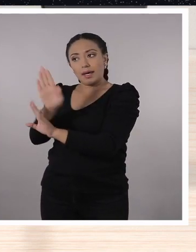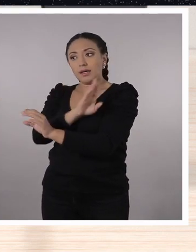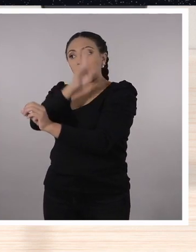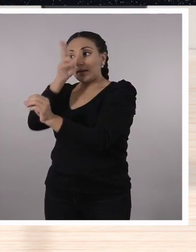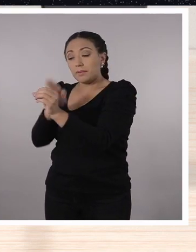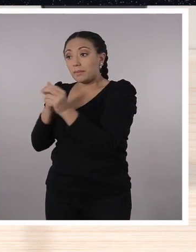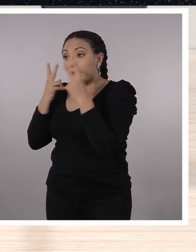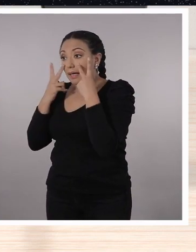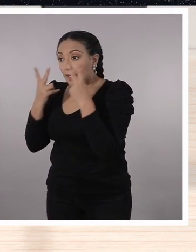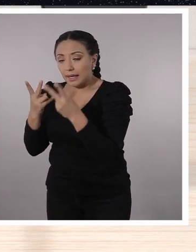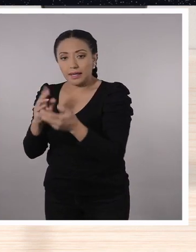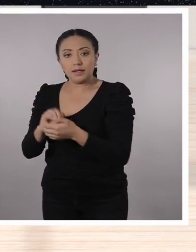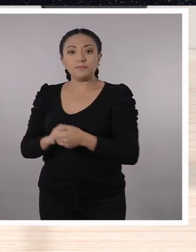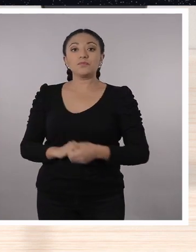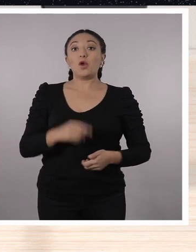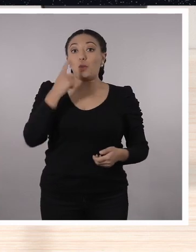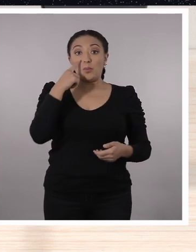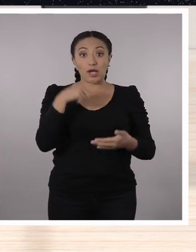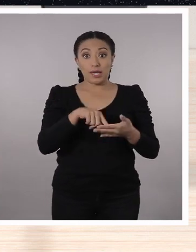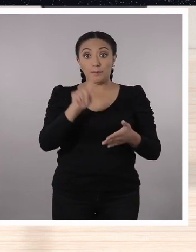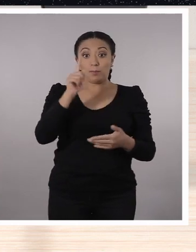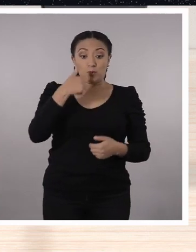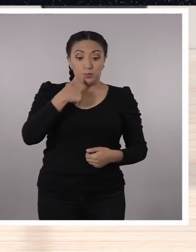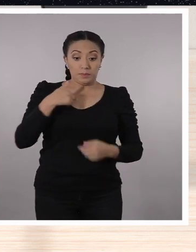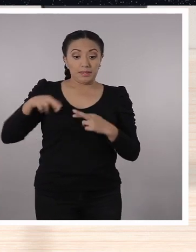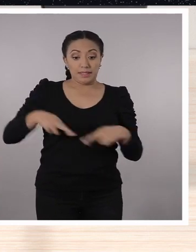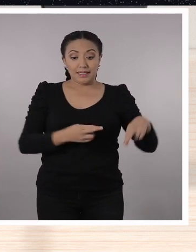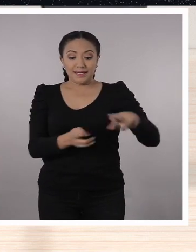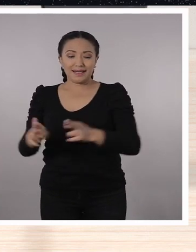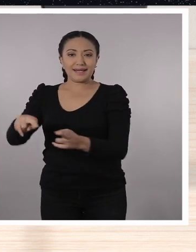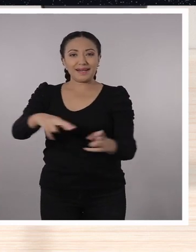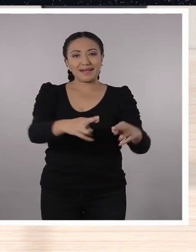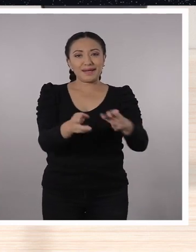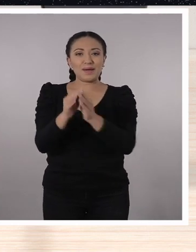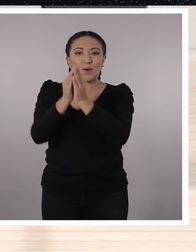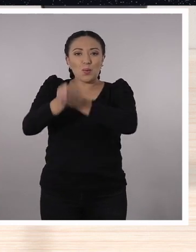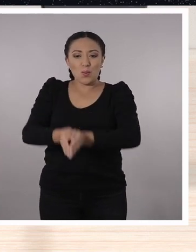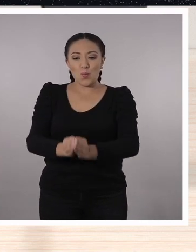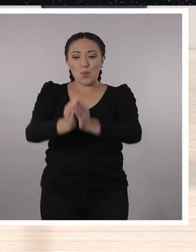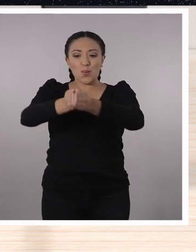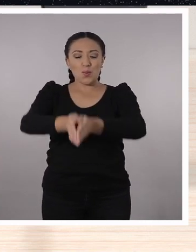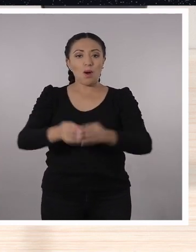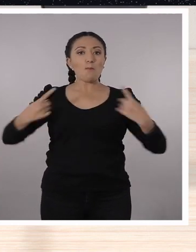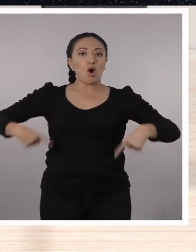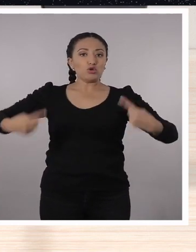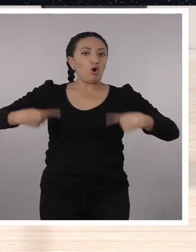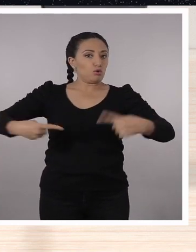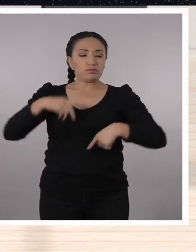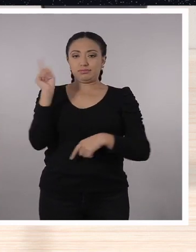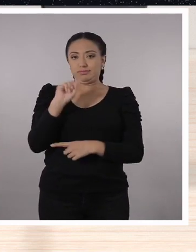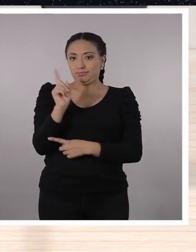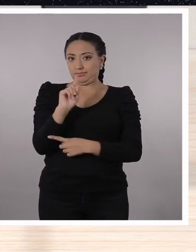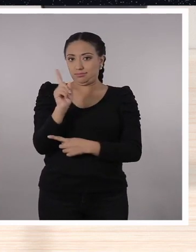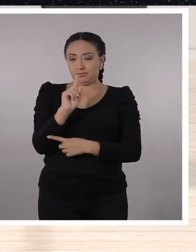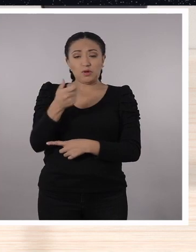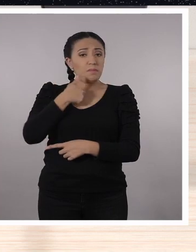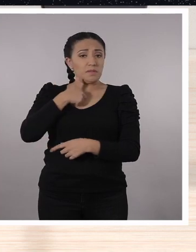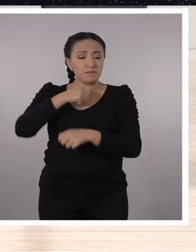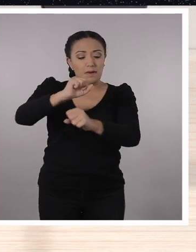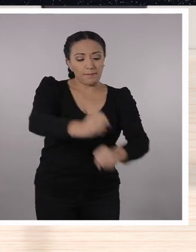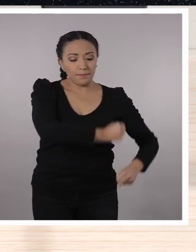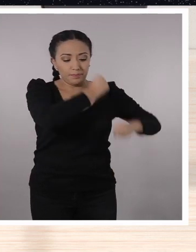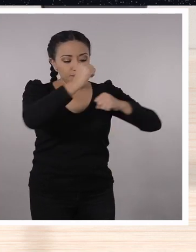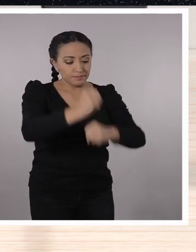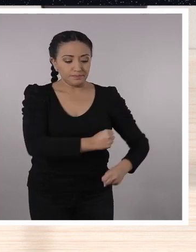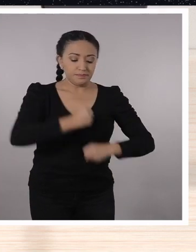parte de ella. A me gusta, por ejemplo, navegar en el río con canoas que no tienen motor, por ejemplo. Exacto. Que las mismas